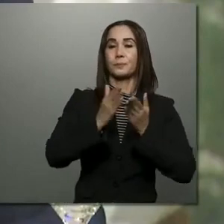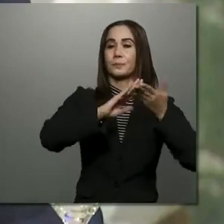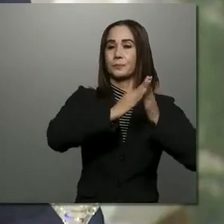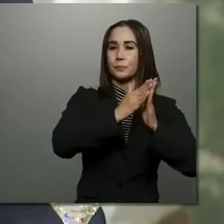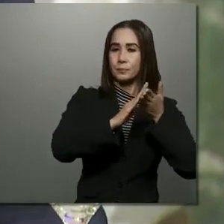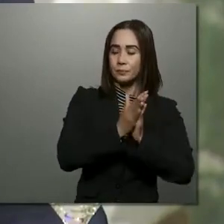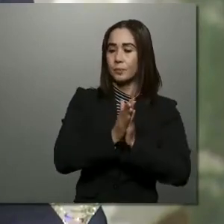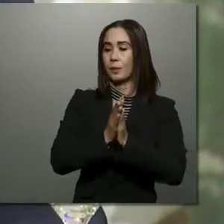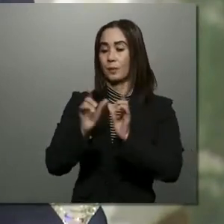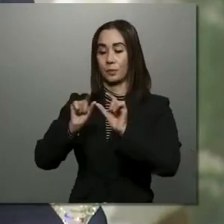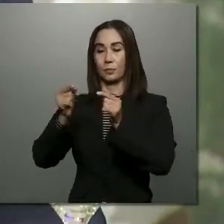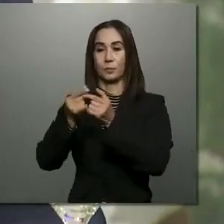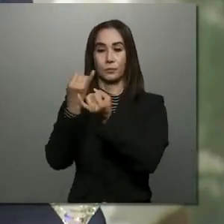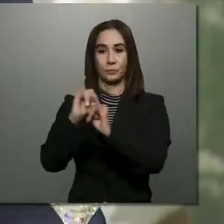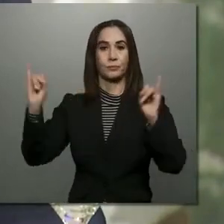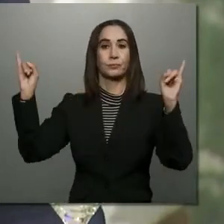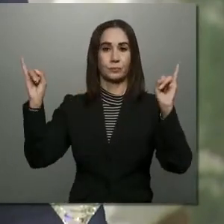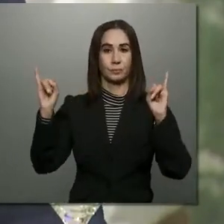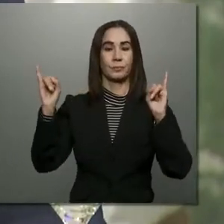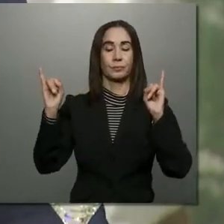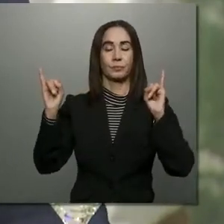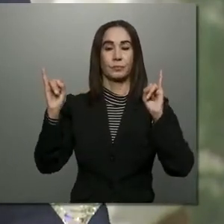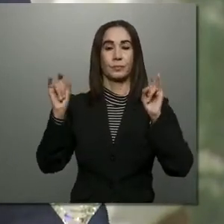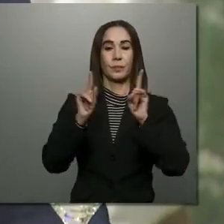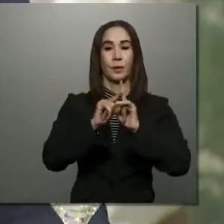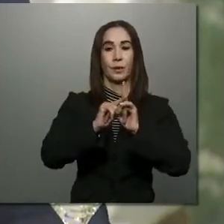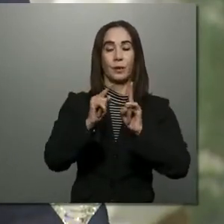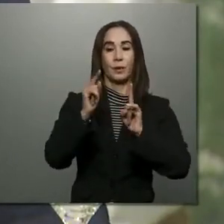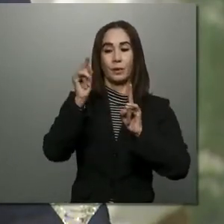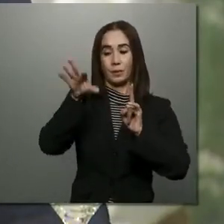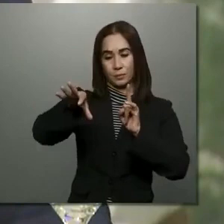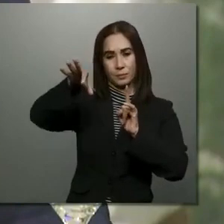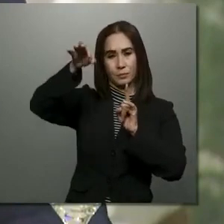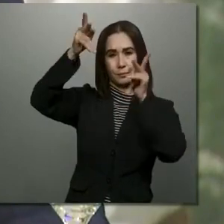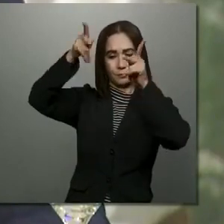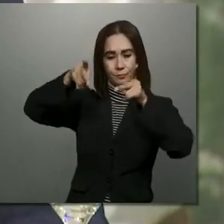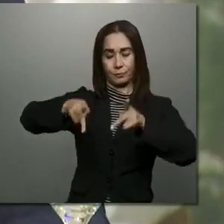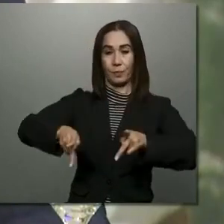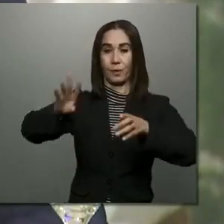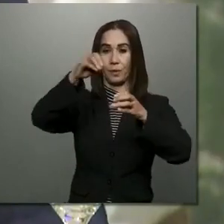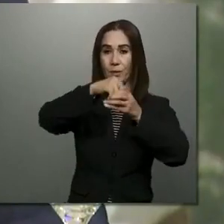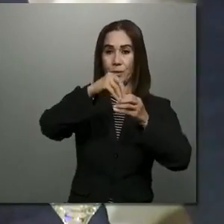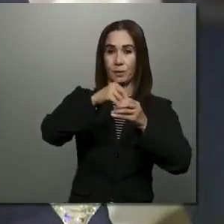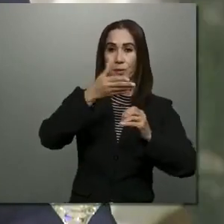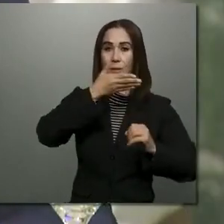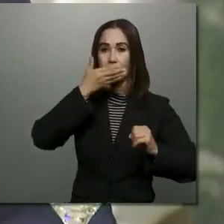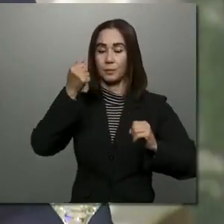comisiones independientes, perfiles de ingreso con mayores criterios,